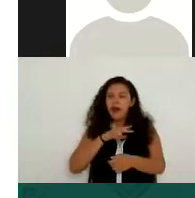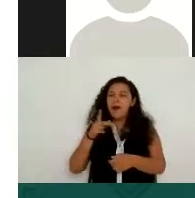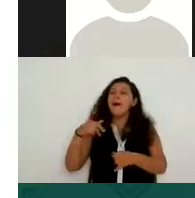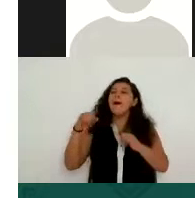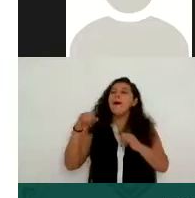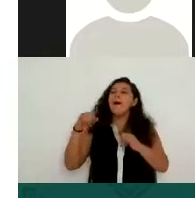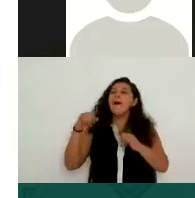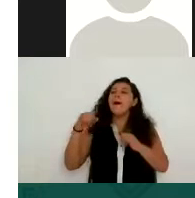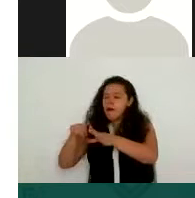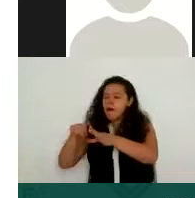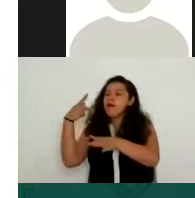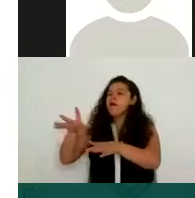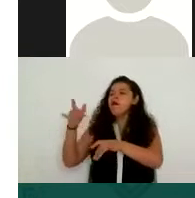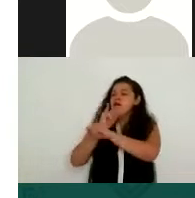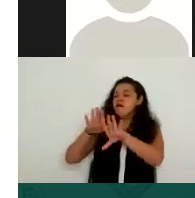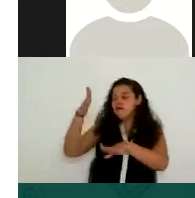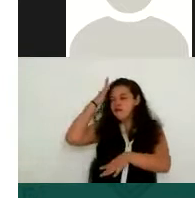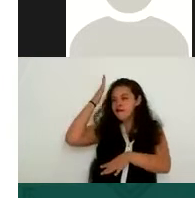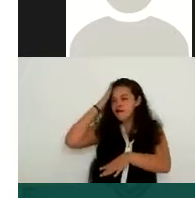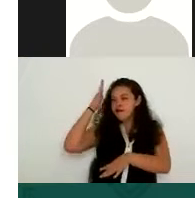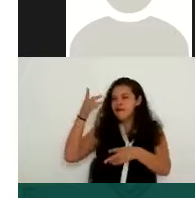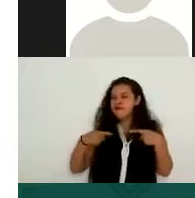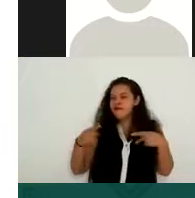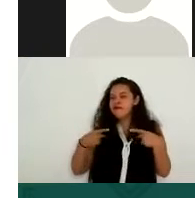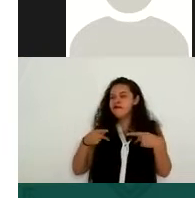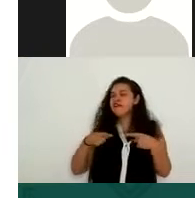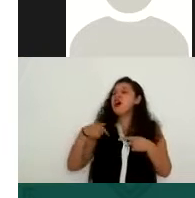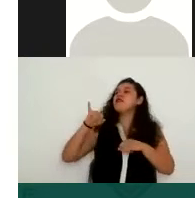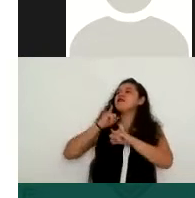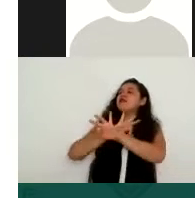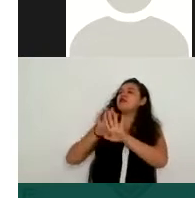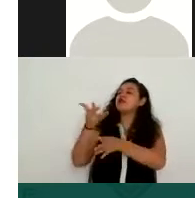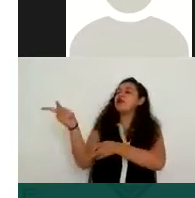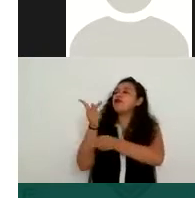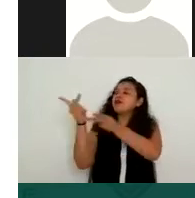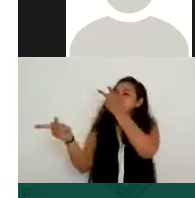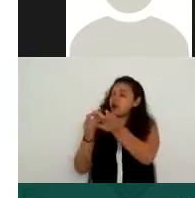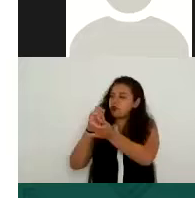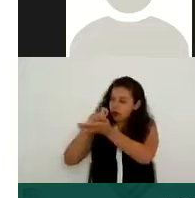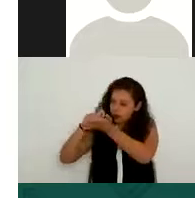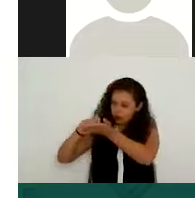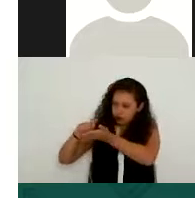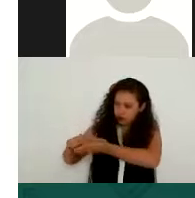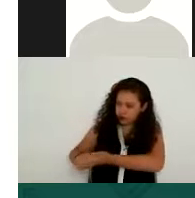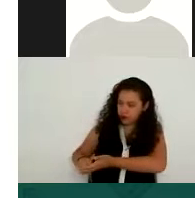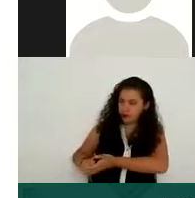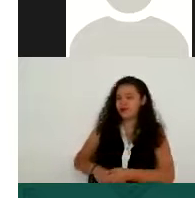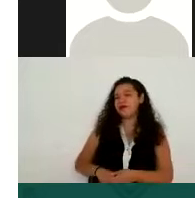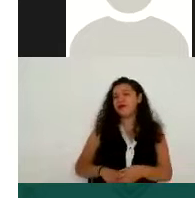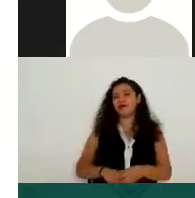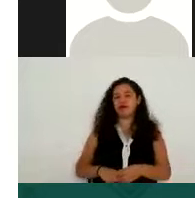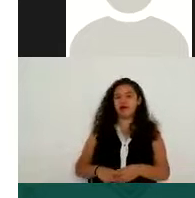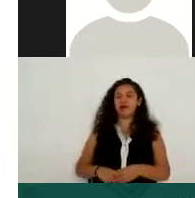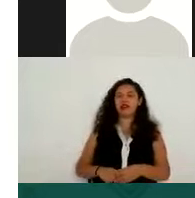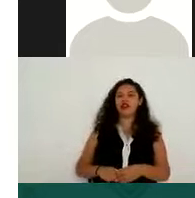titular de esa información es a quien yo le estoy solicitando esos datos, y es de quien nosotros podemos